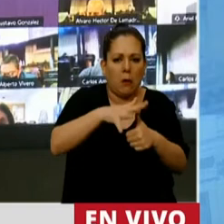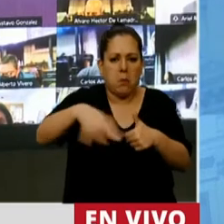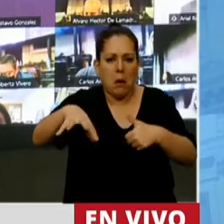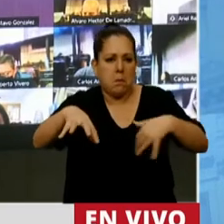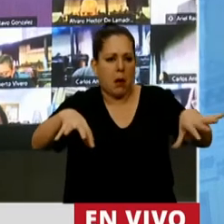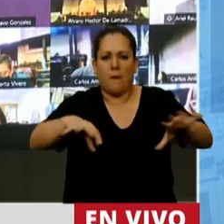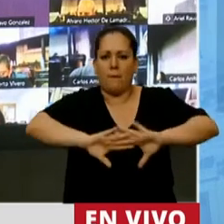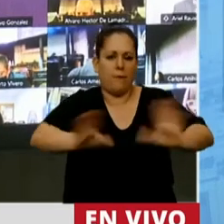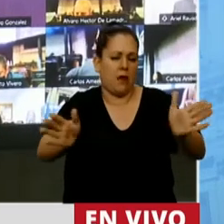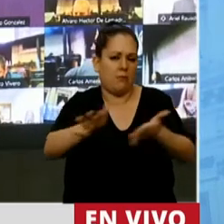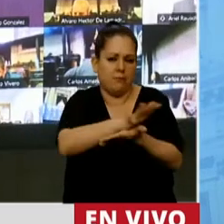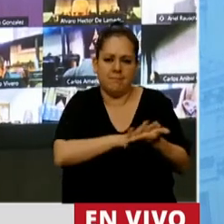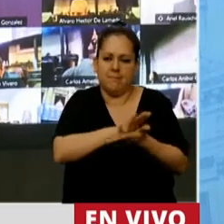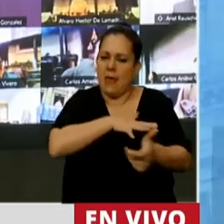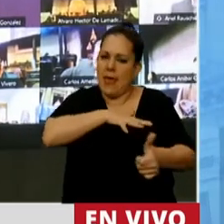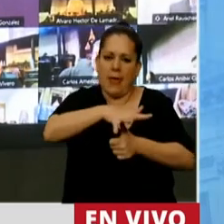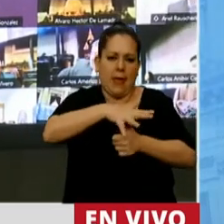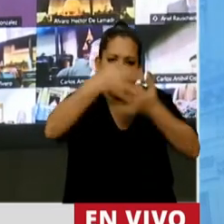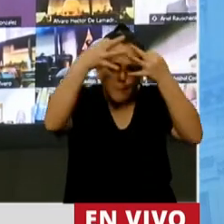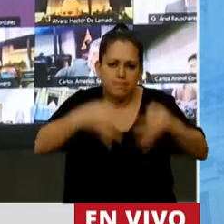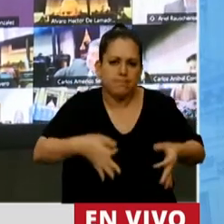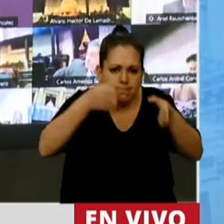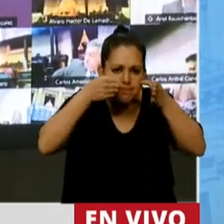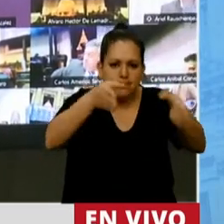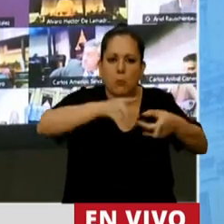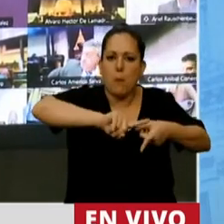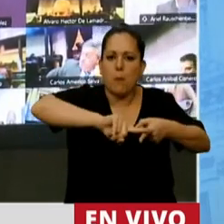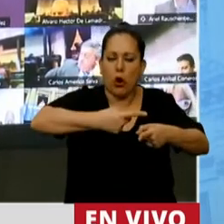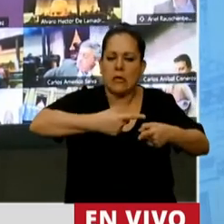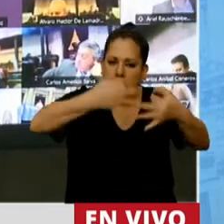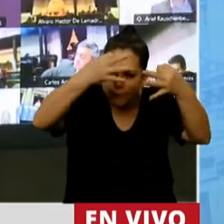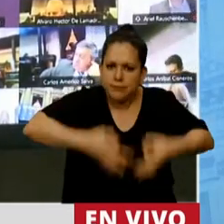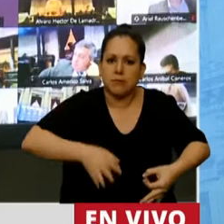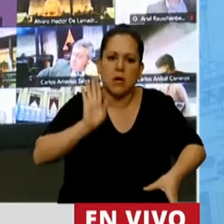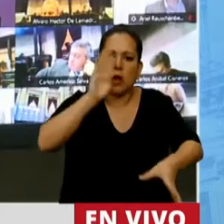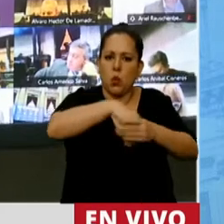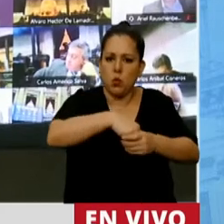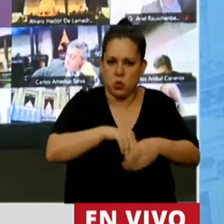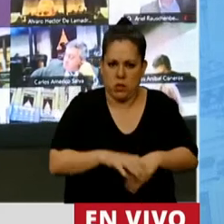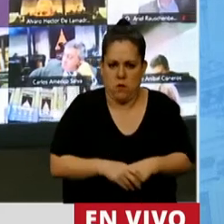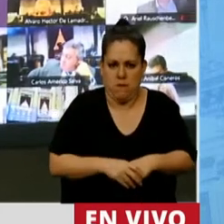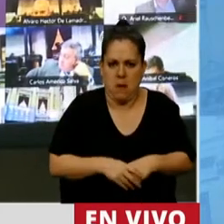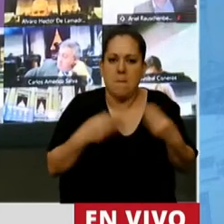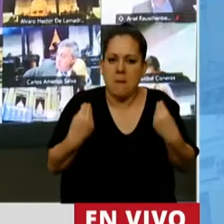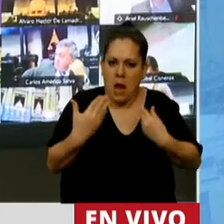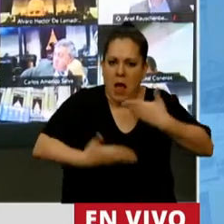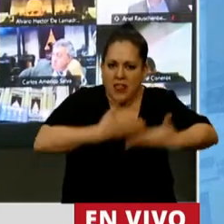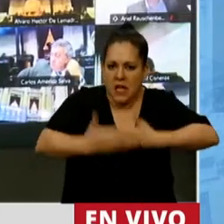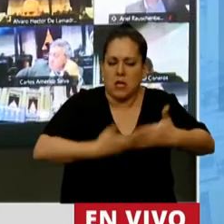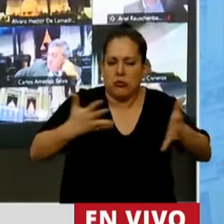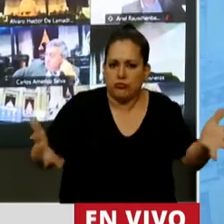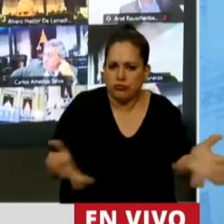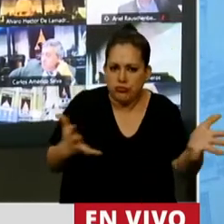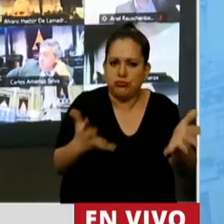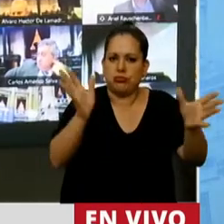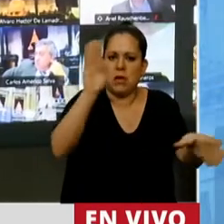como parte de una política realmente inclusiva que desarrolla la inclusión.